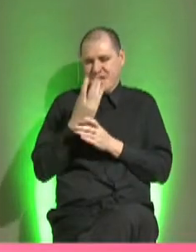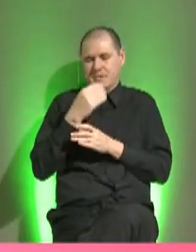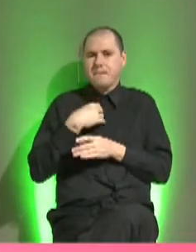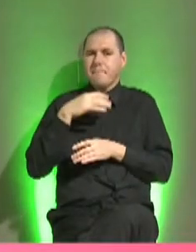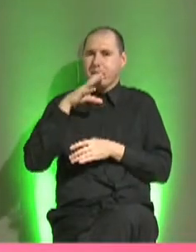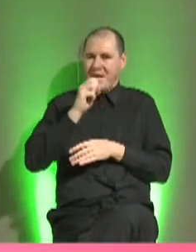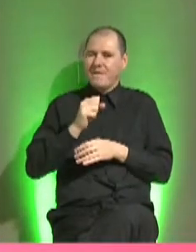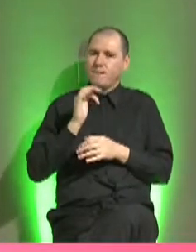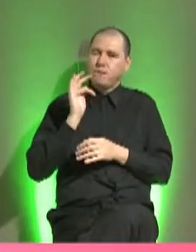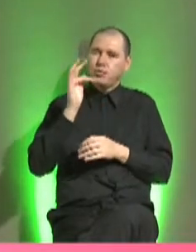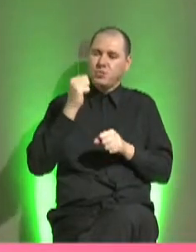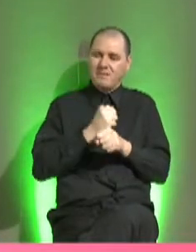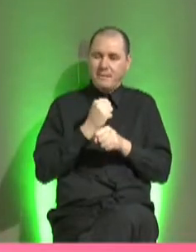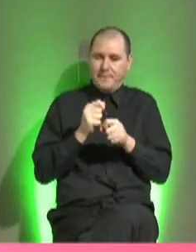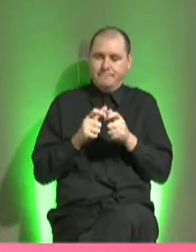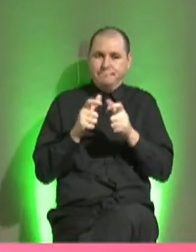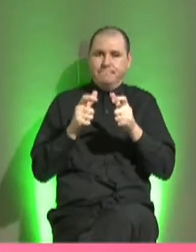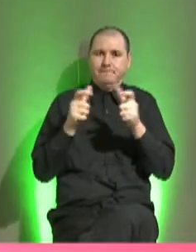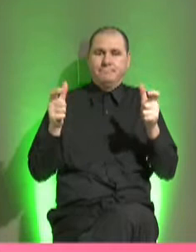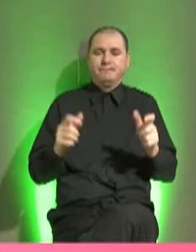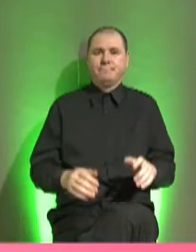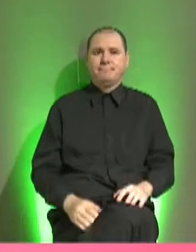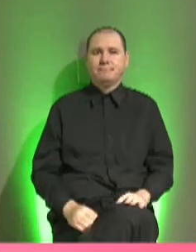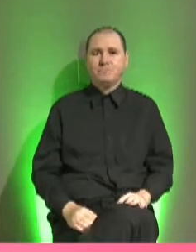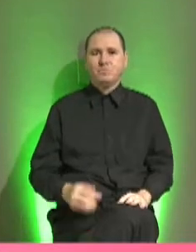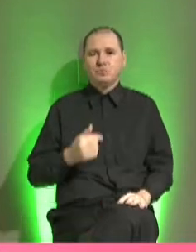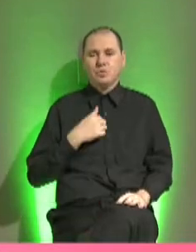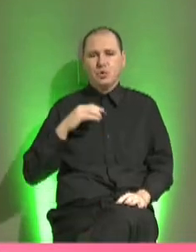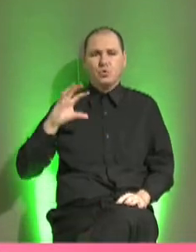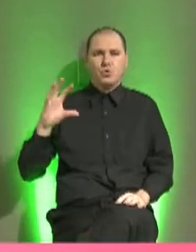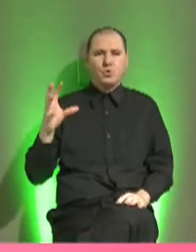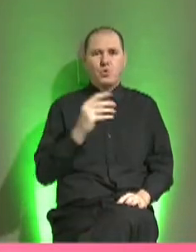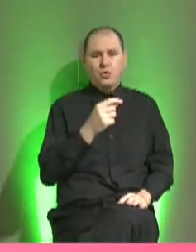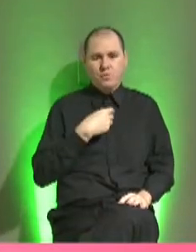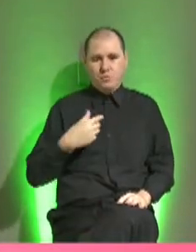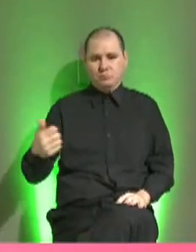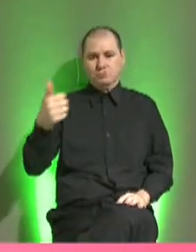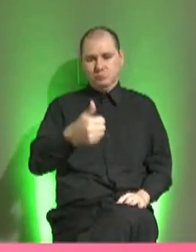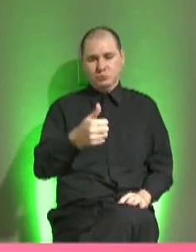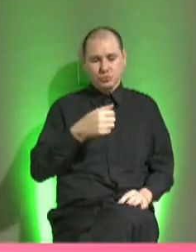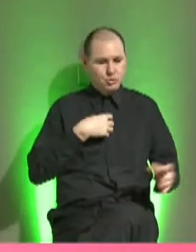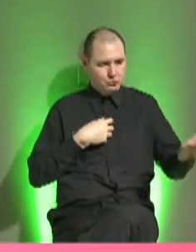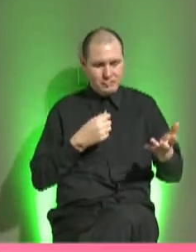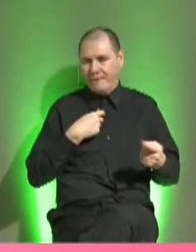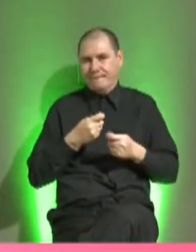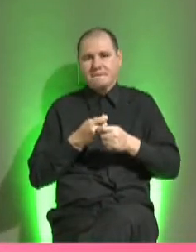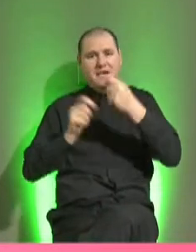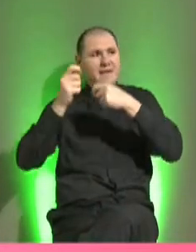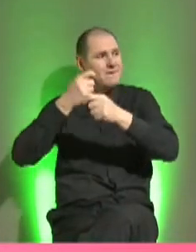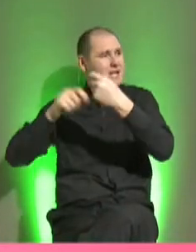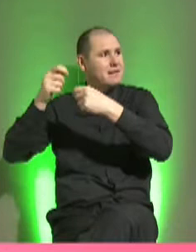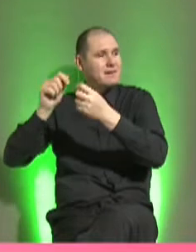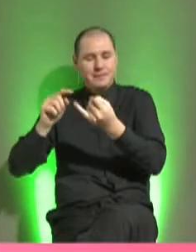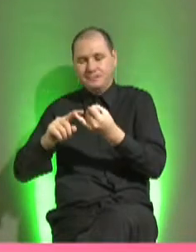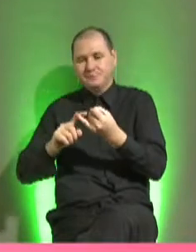Yo les quiero contar que yo en mi vida vendí de todo, pero al hablar de todo lo que vos me ponías enfrente, yo estaba vendiendo. Empecé